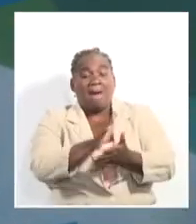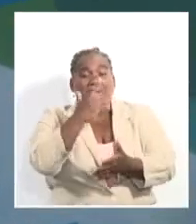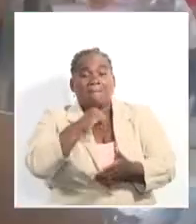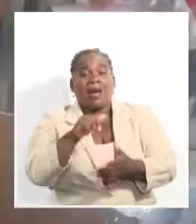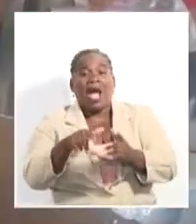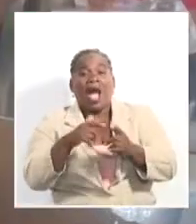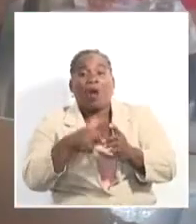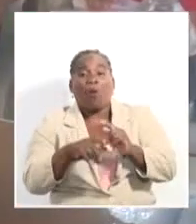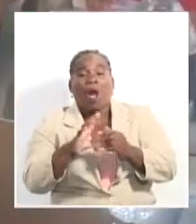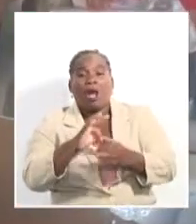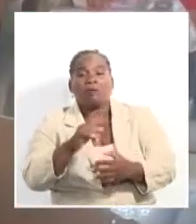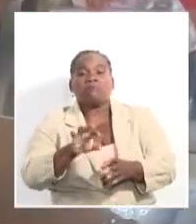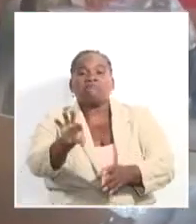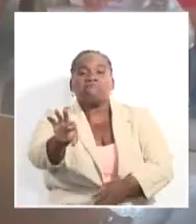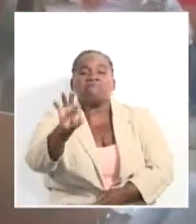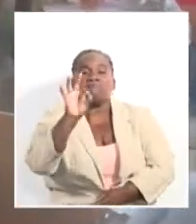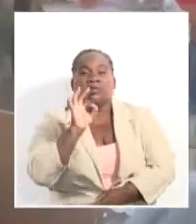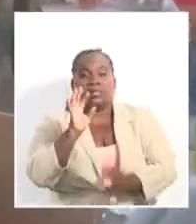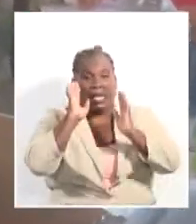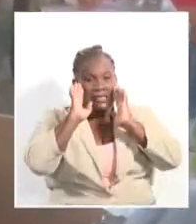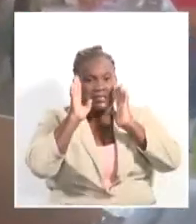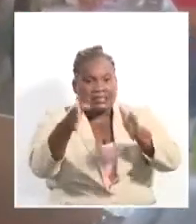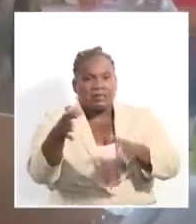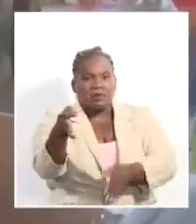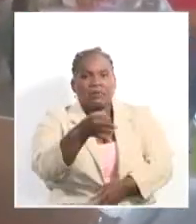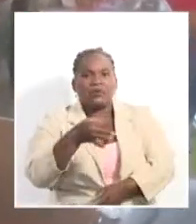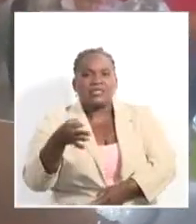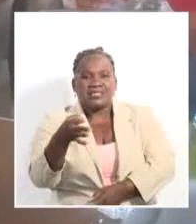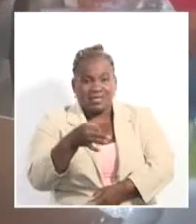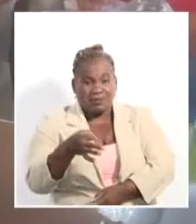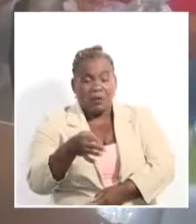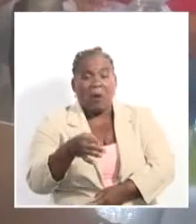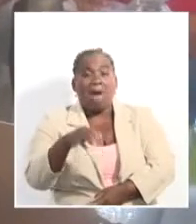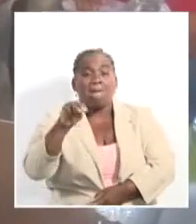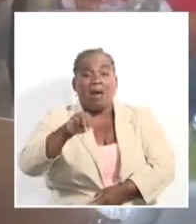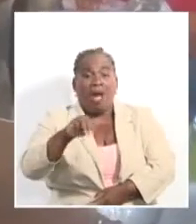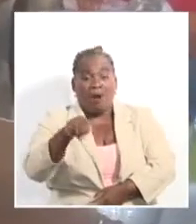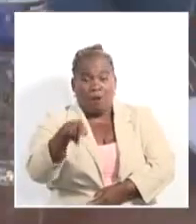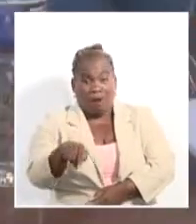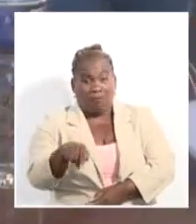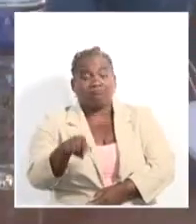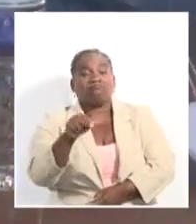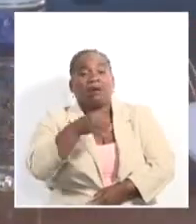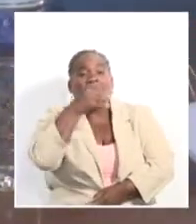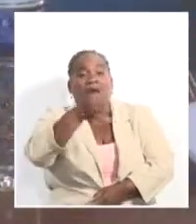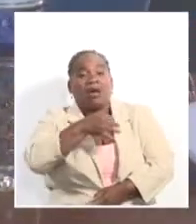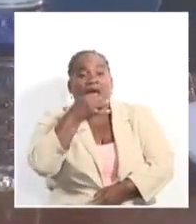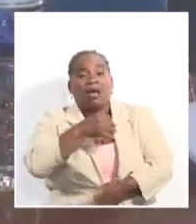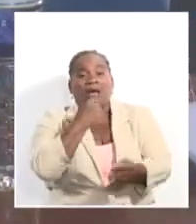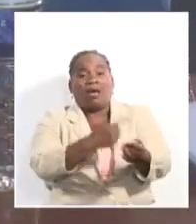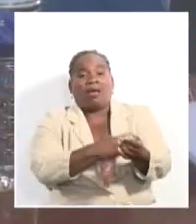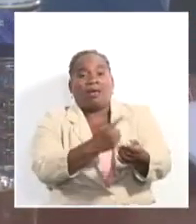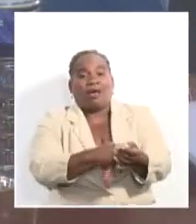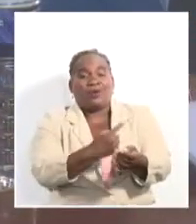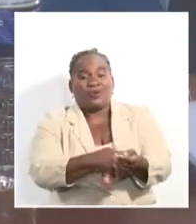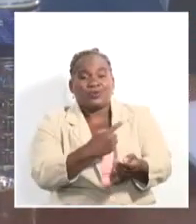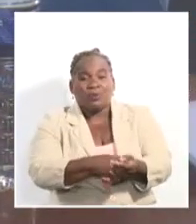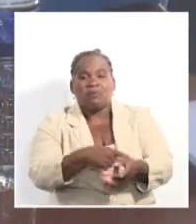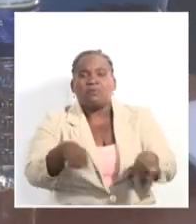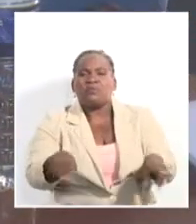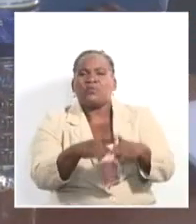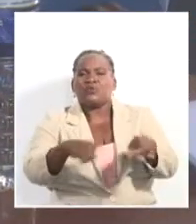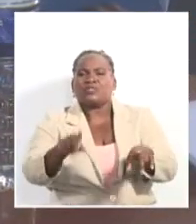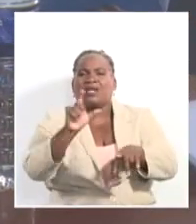ofrecimiento principal del evento que centrará su mirada en el municipio majagüense para enaltecer y exponer los valores de las tradiciones de la danza y la música tradicional